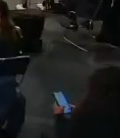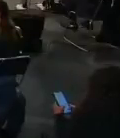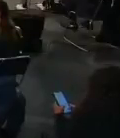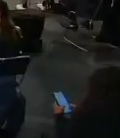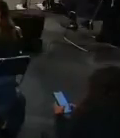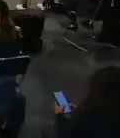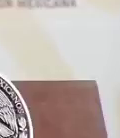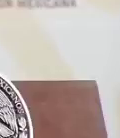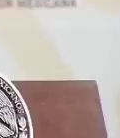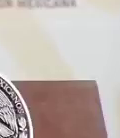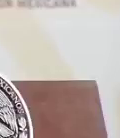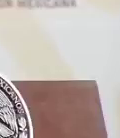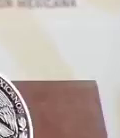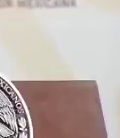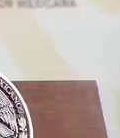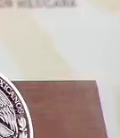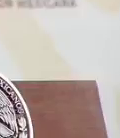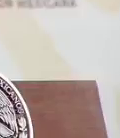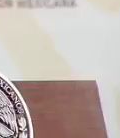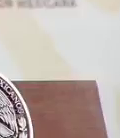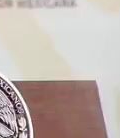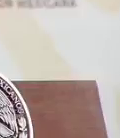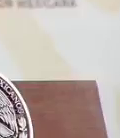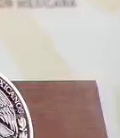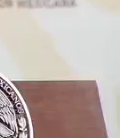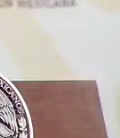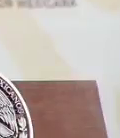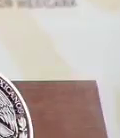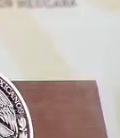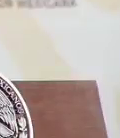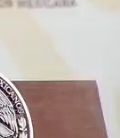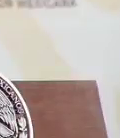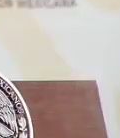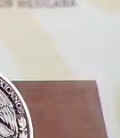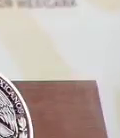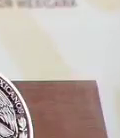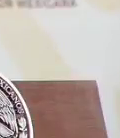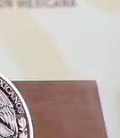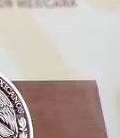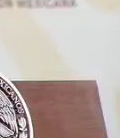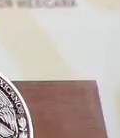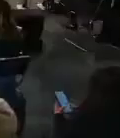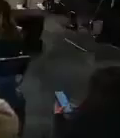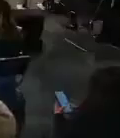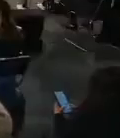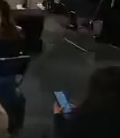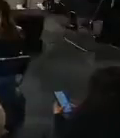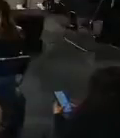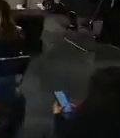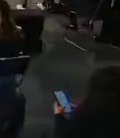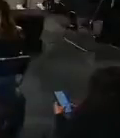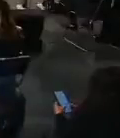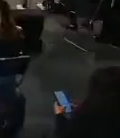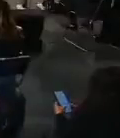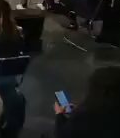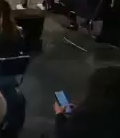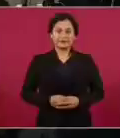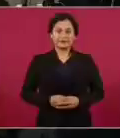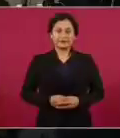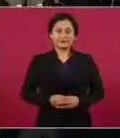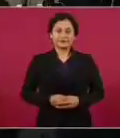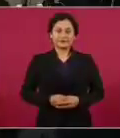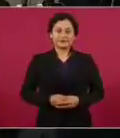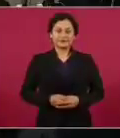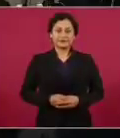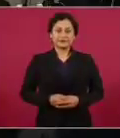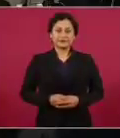de quien distribuye como el 80 por ciento de la harina de maíz que se